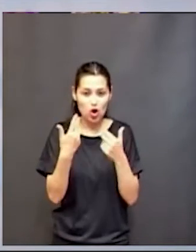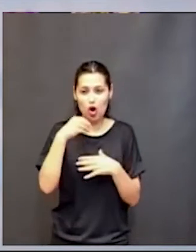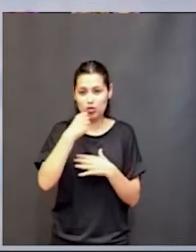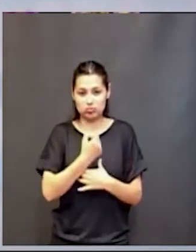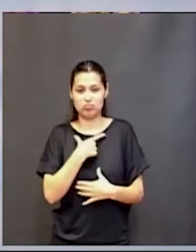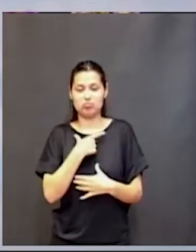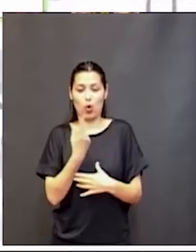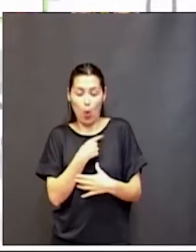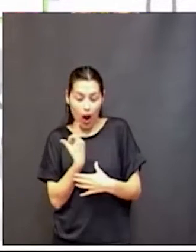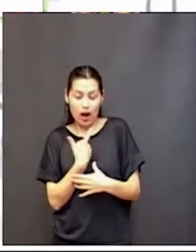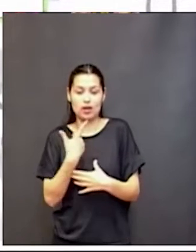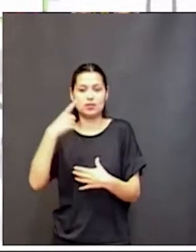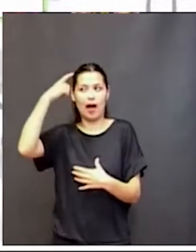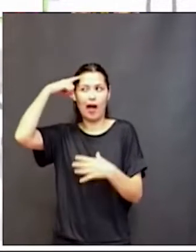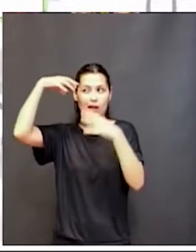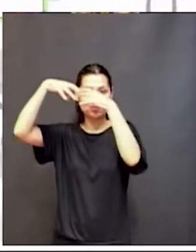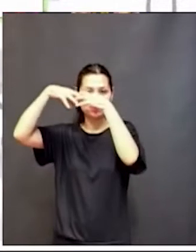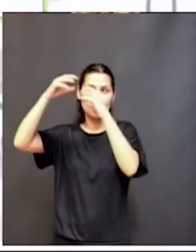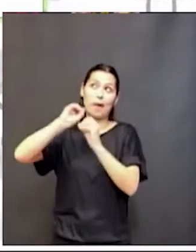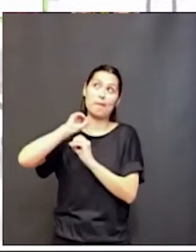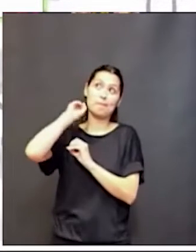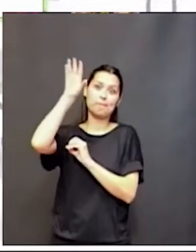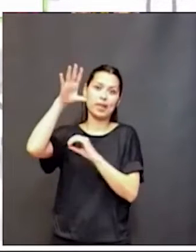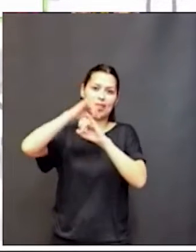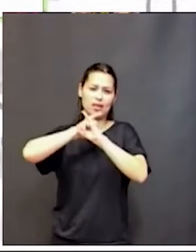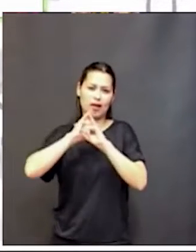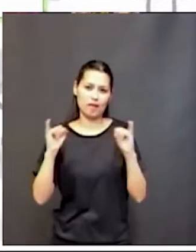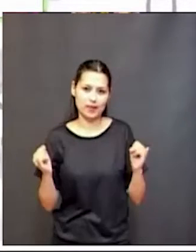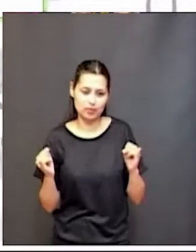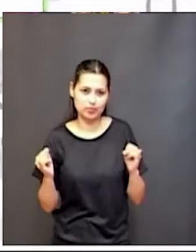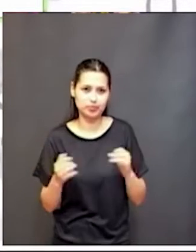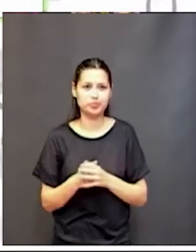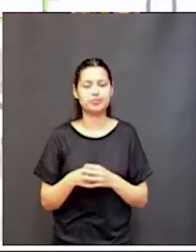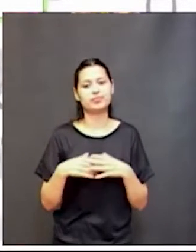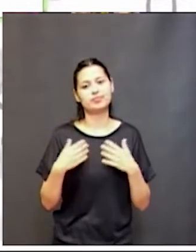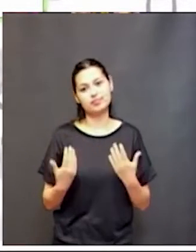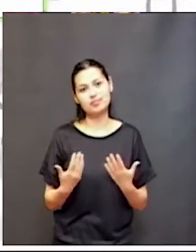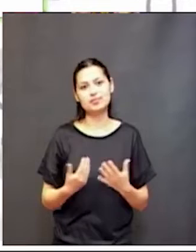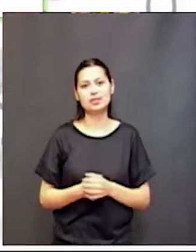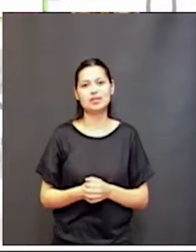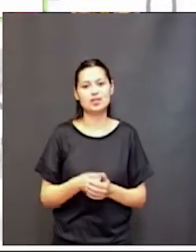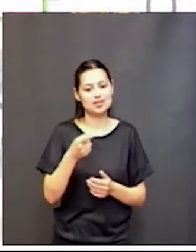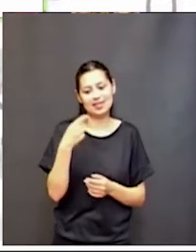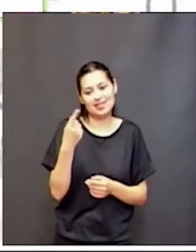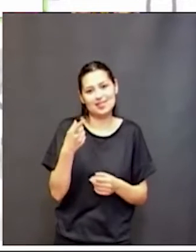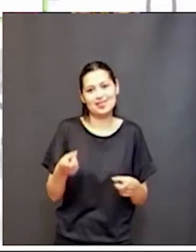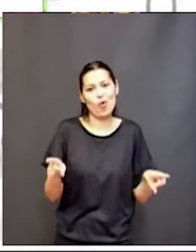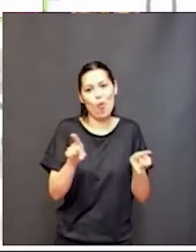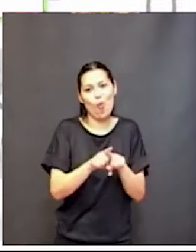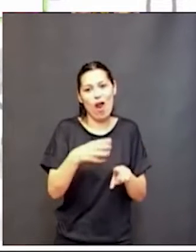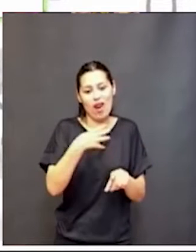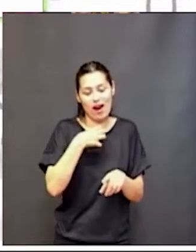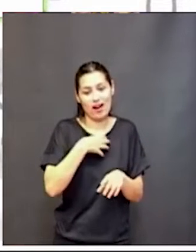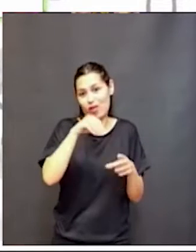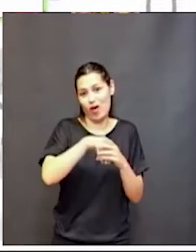construye también nuestra personalidad y así debemos diseñar las didácticas que tenemos en nuestras aulas, ¿sí? Esta